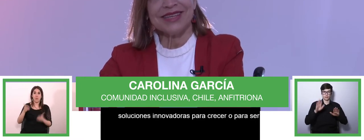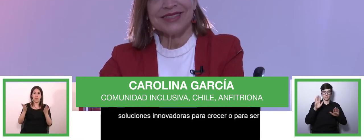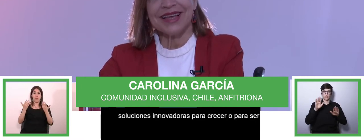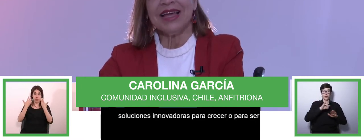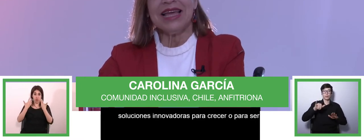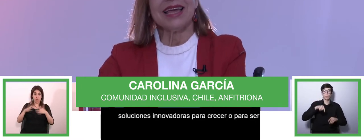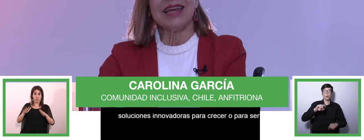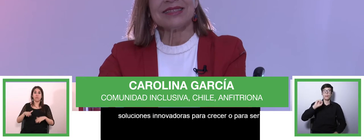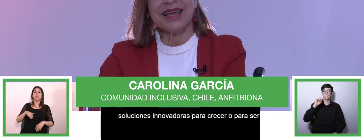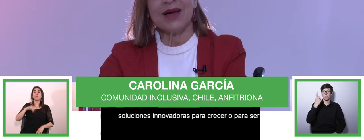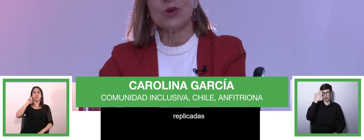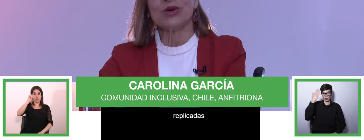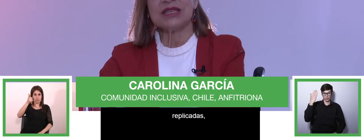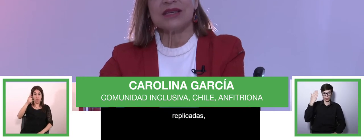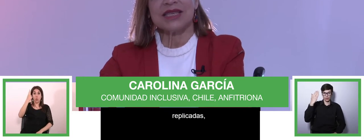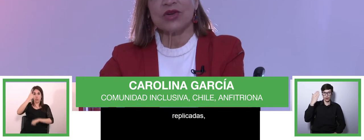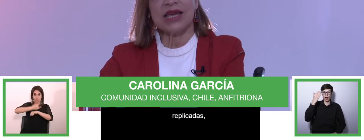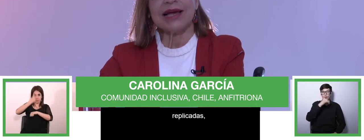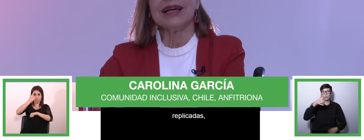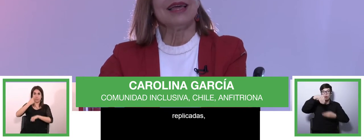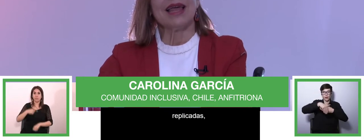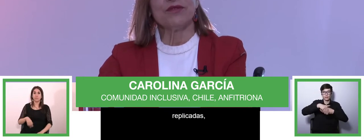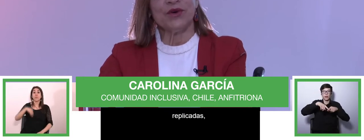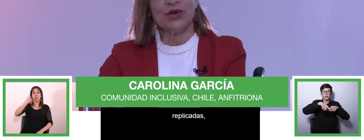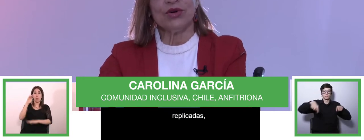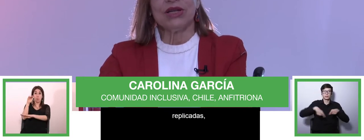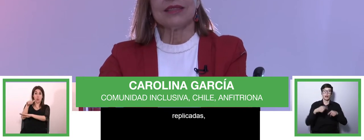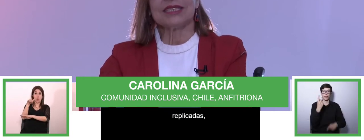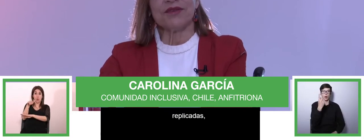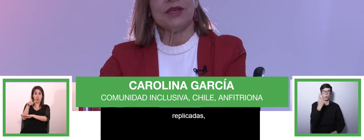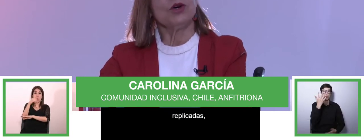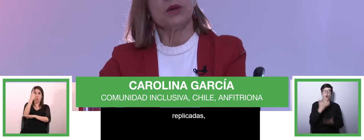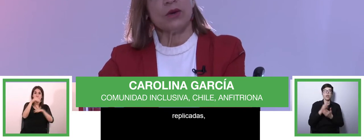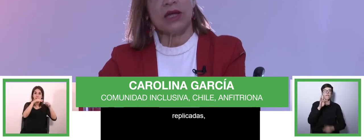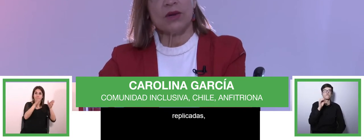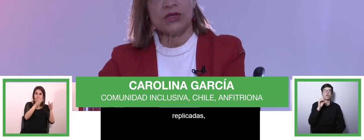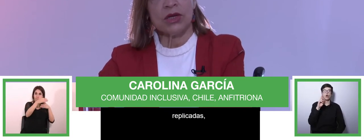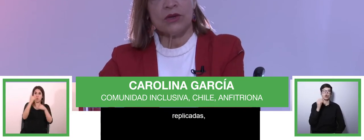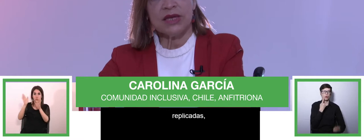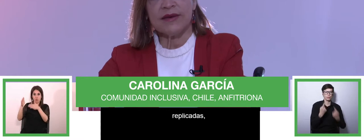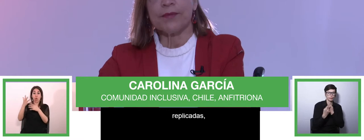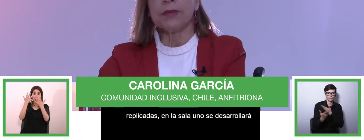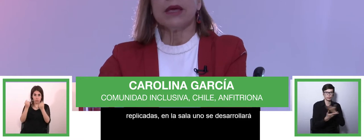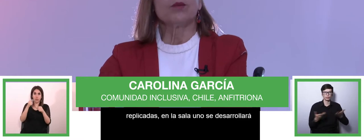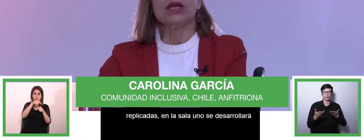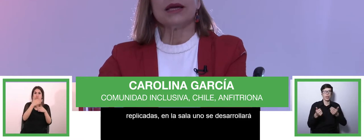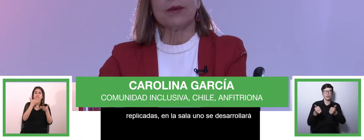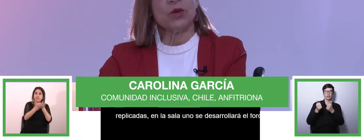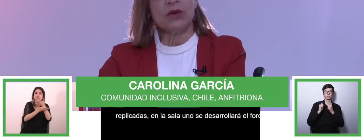conferencia, en la sala 1 se desarrollará el foro Desafíos para una Educación Inclusiva,